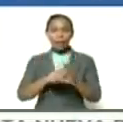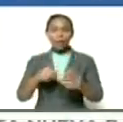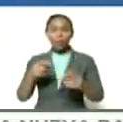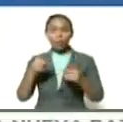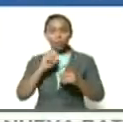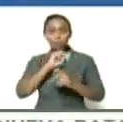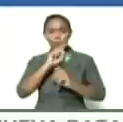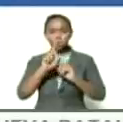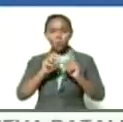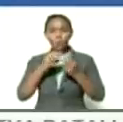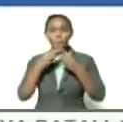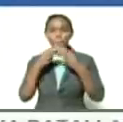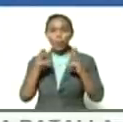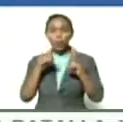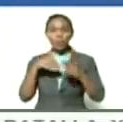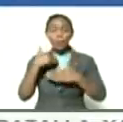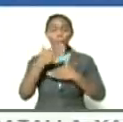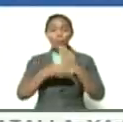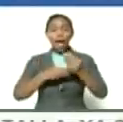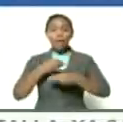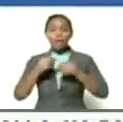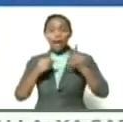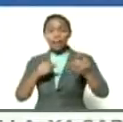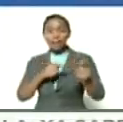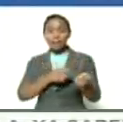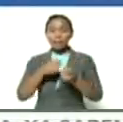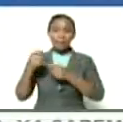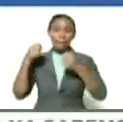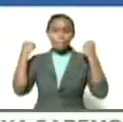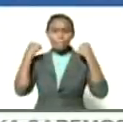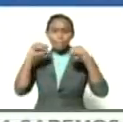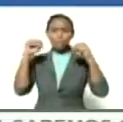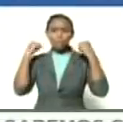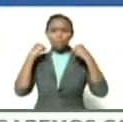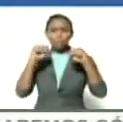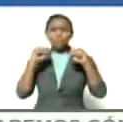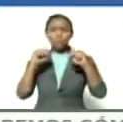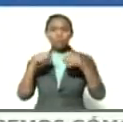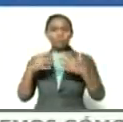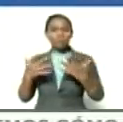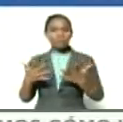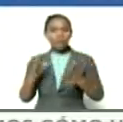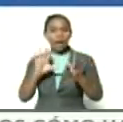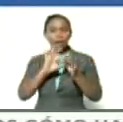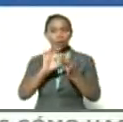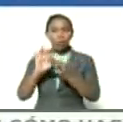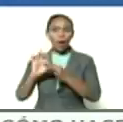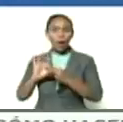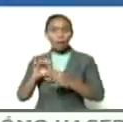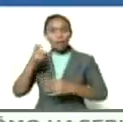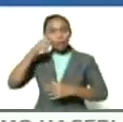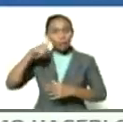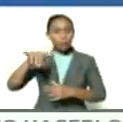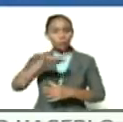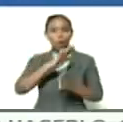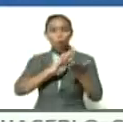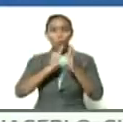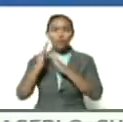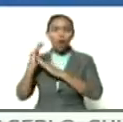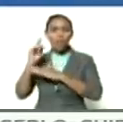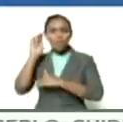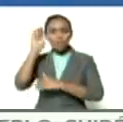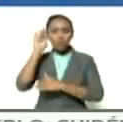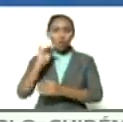y después de ejecutarla y llevarla a la práctica de articular las ciudades comunales del